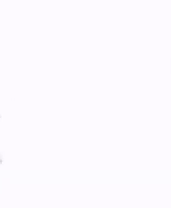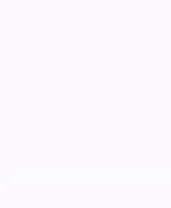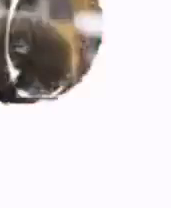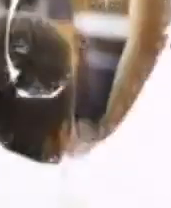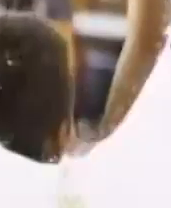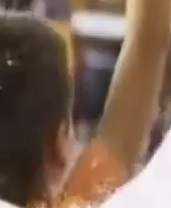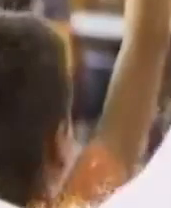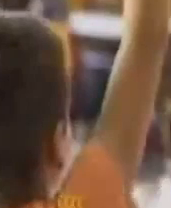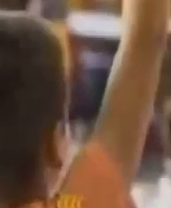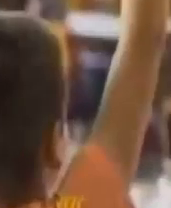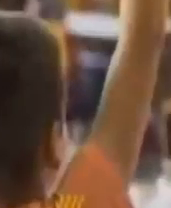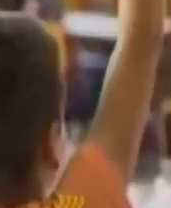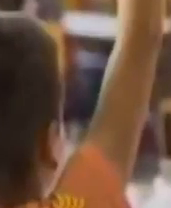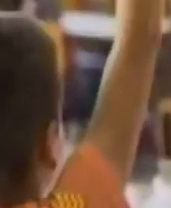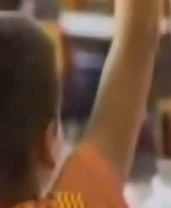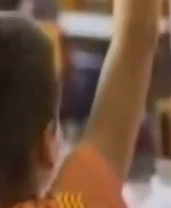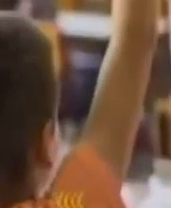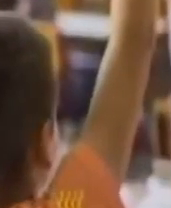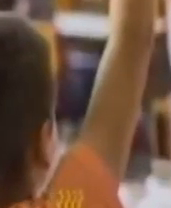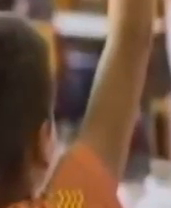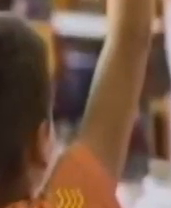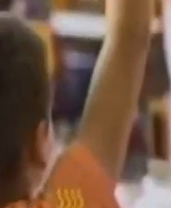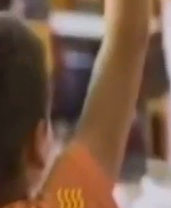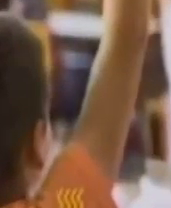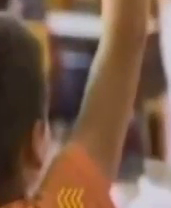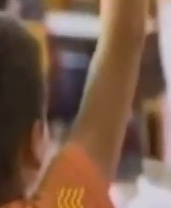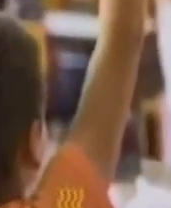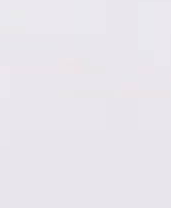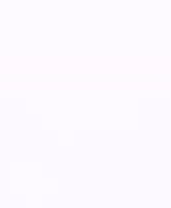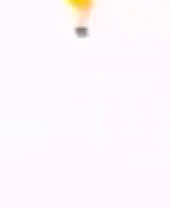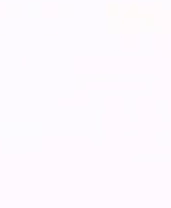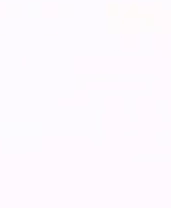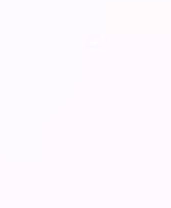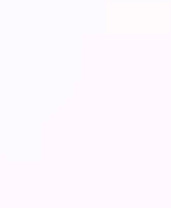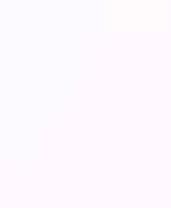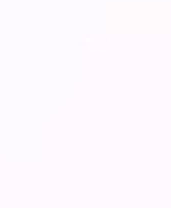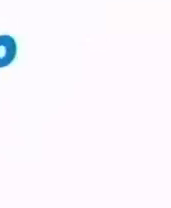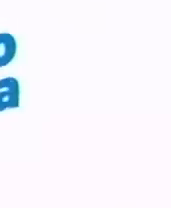A continuación, Comunicación y Lenguaje, Cuarto Primaria.